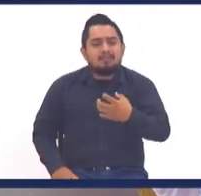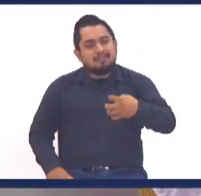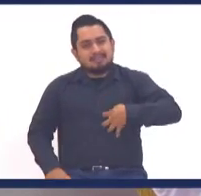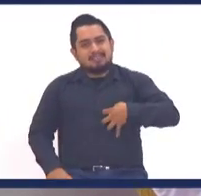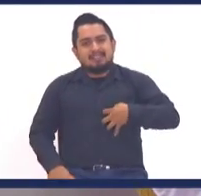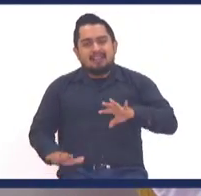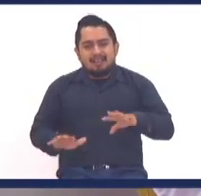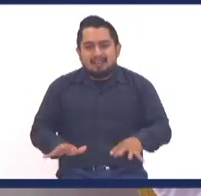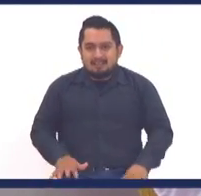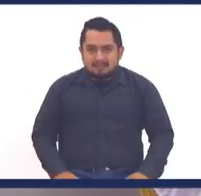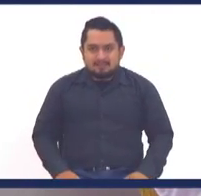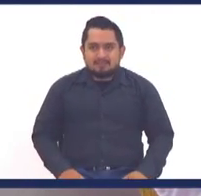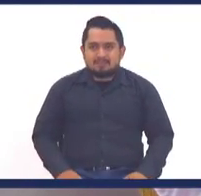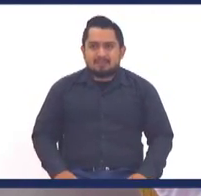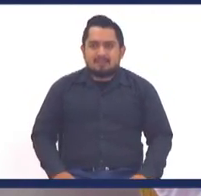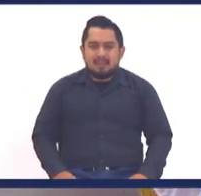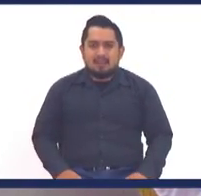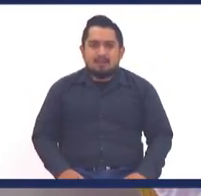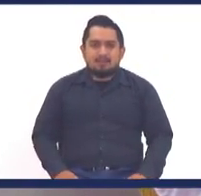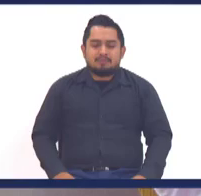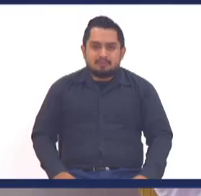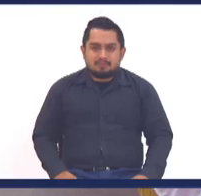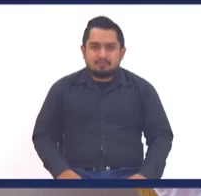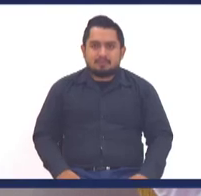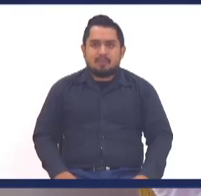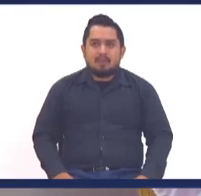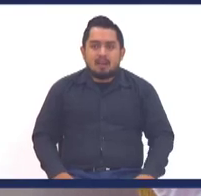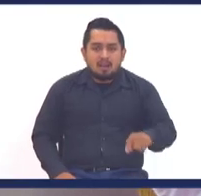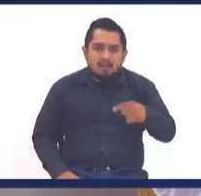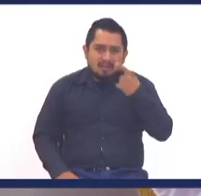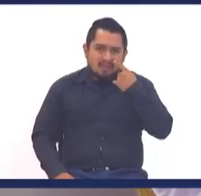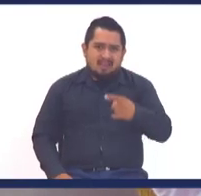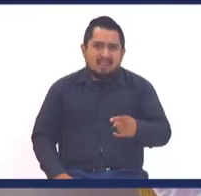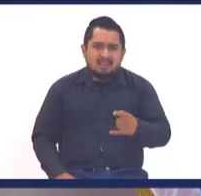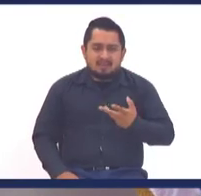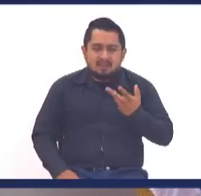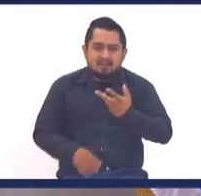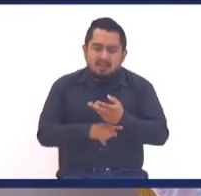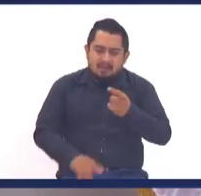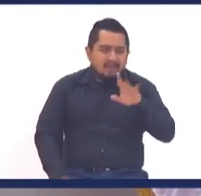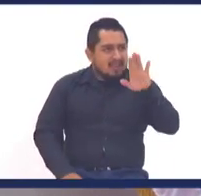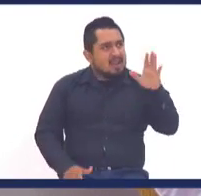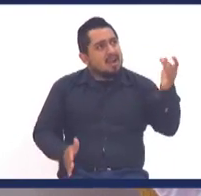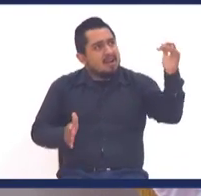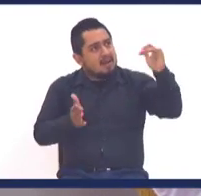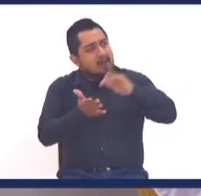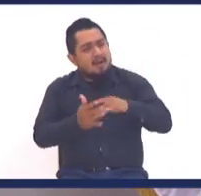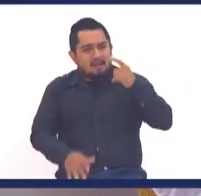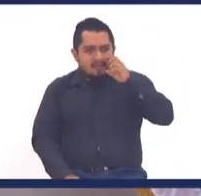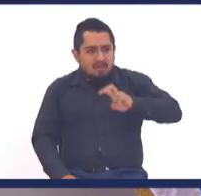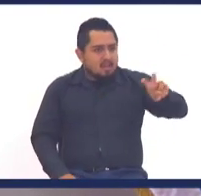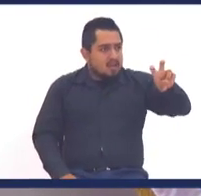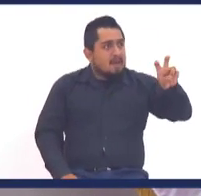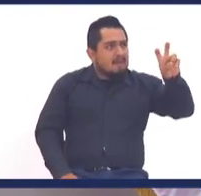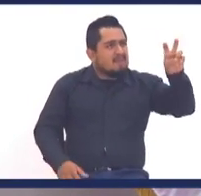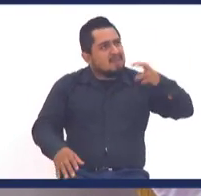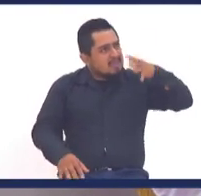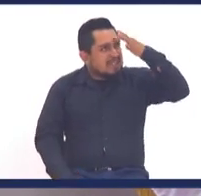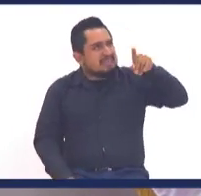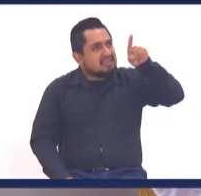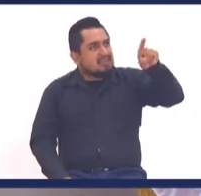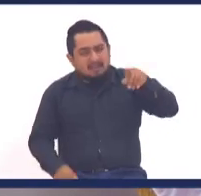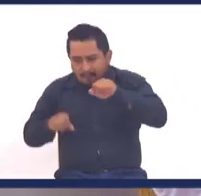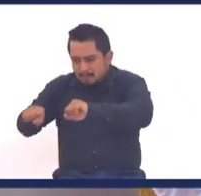hermanos, interesante, en pocas palabras, cuando el Señor te dice, el que cree en mí, aunque esté muerto, vivirá,